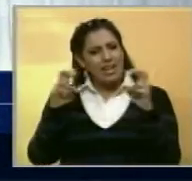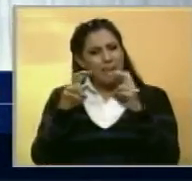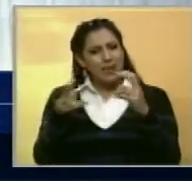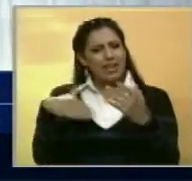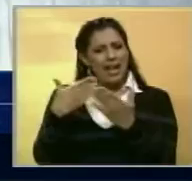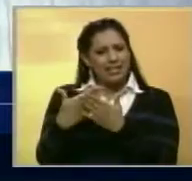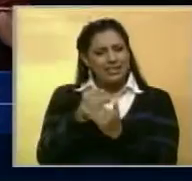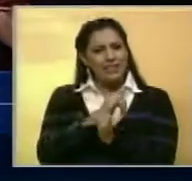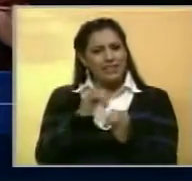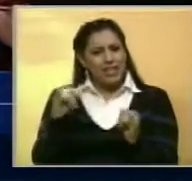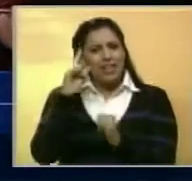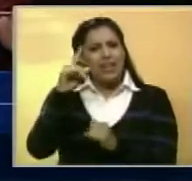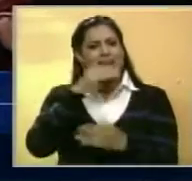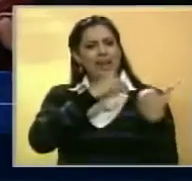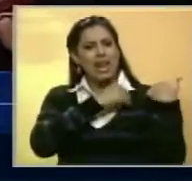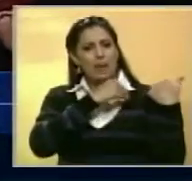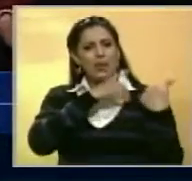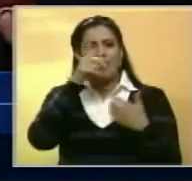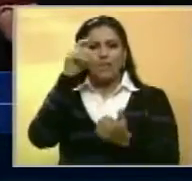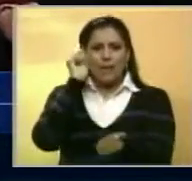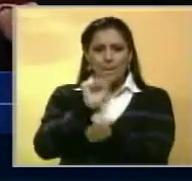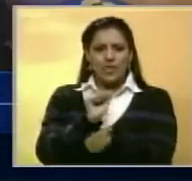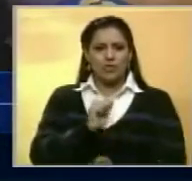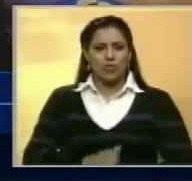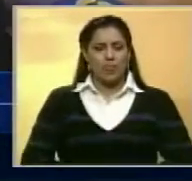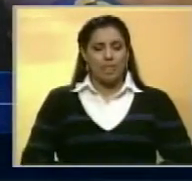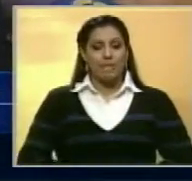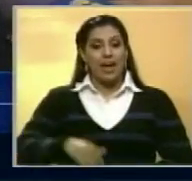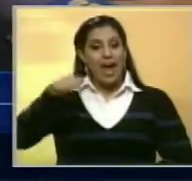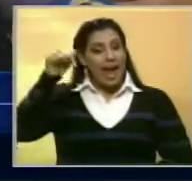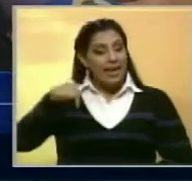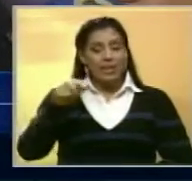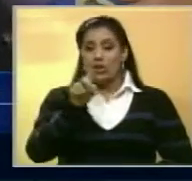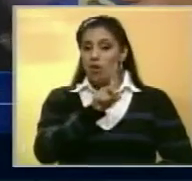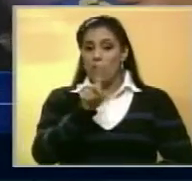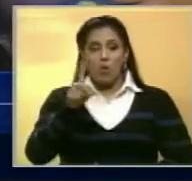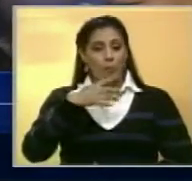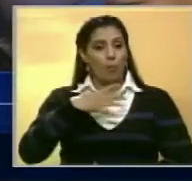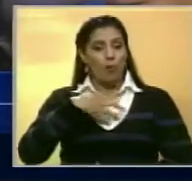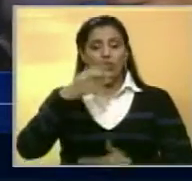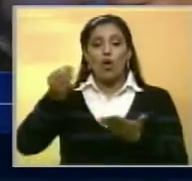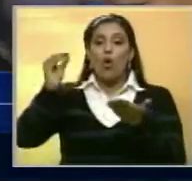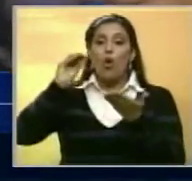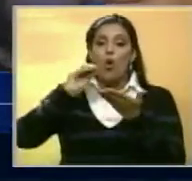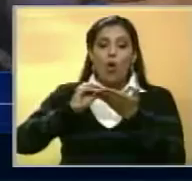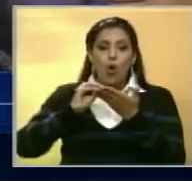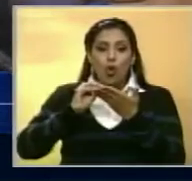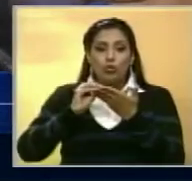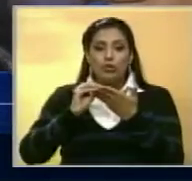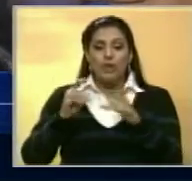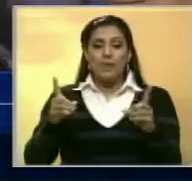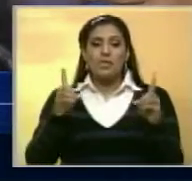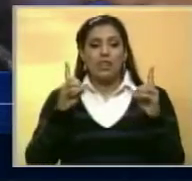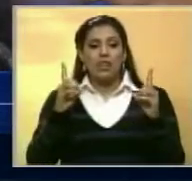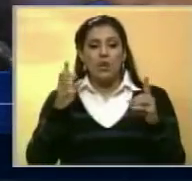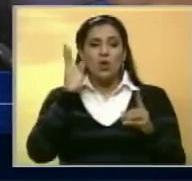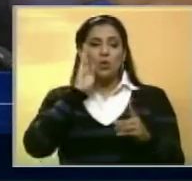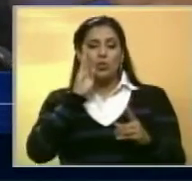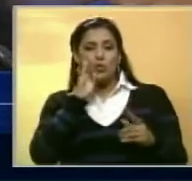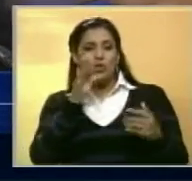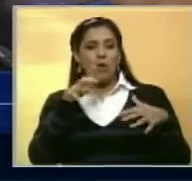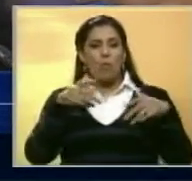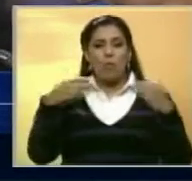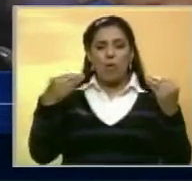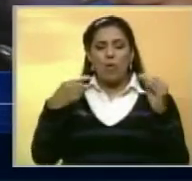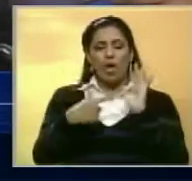lleguen hasta el final y que los responsables sean castigados. Aquí no puede ocurrir nuevamente de forma impune, ni descarada, ni